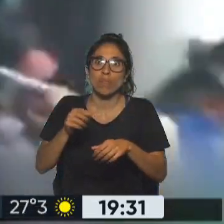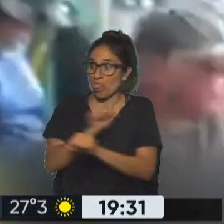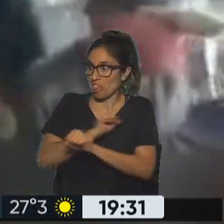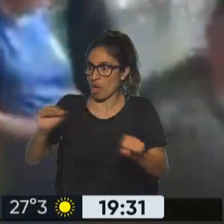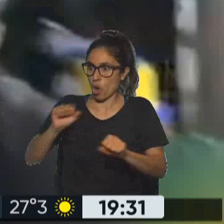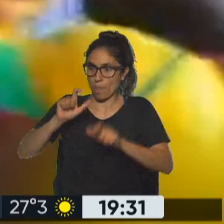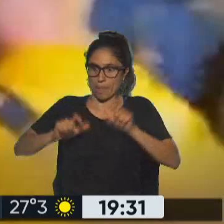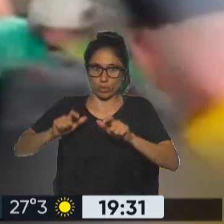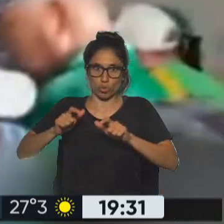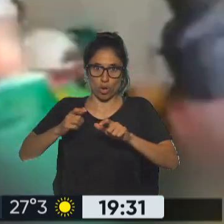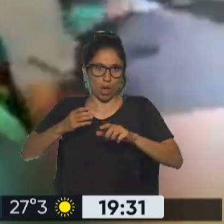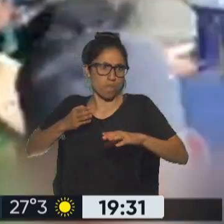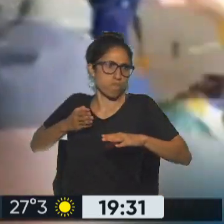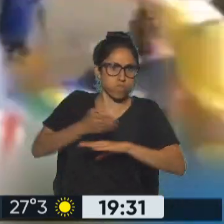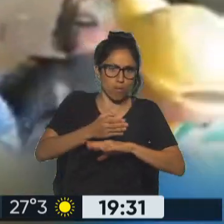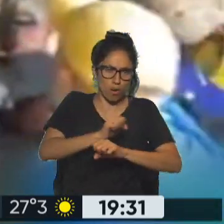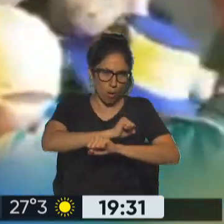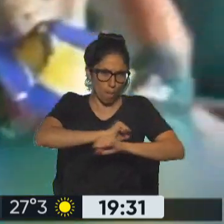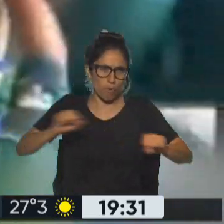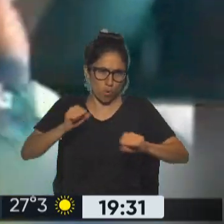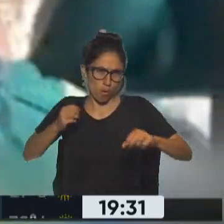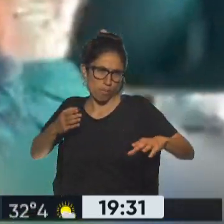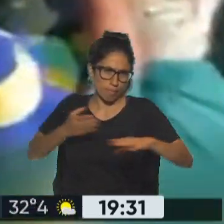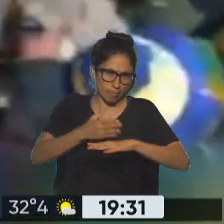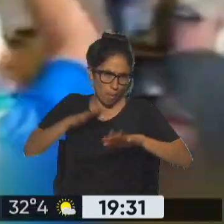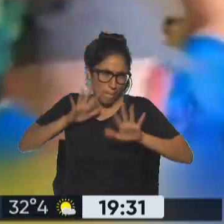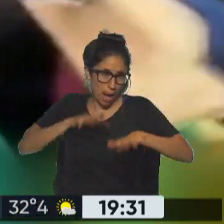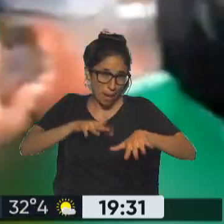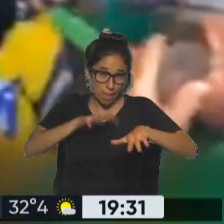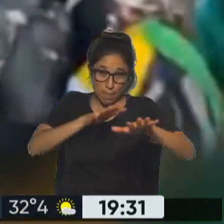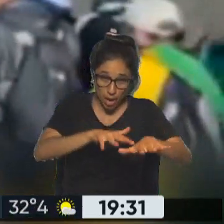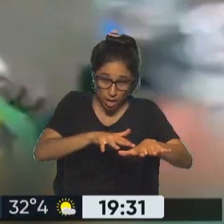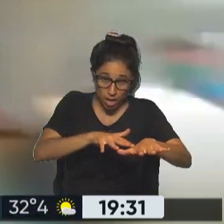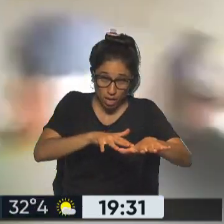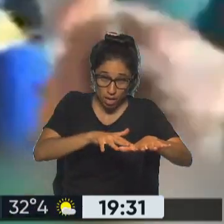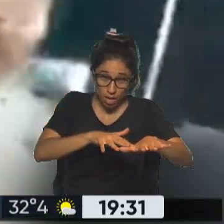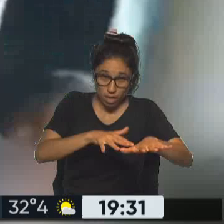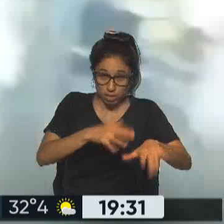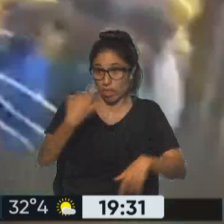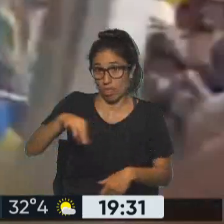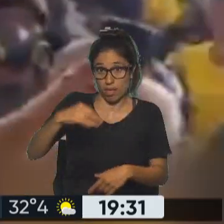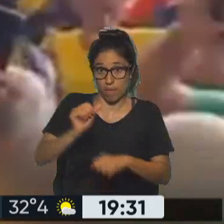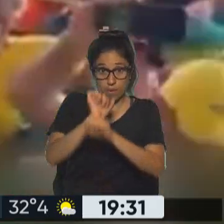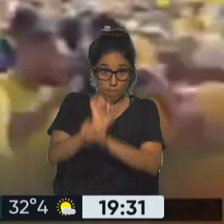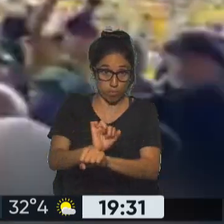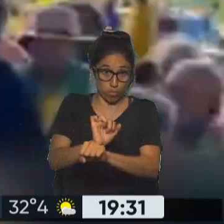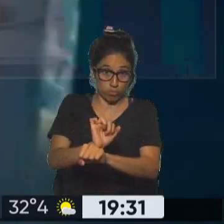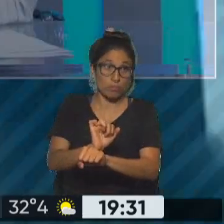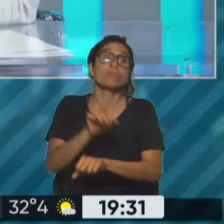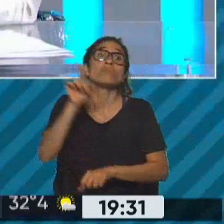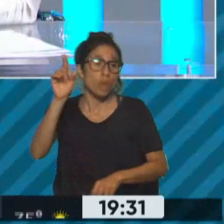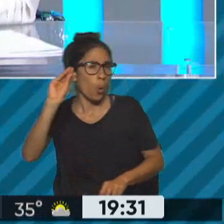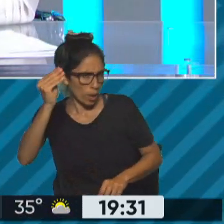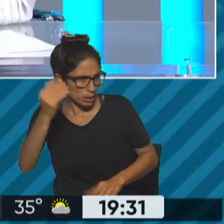detenidos ya igual hay al menos 30 detenidos que lo informaba si parece poco si vemos miles de personas